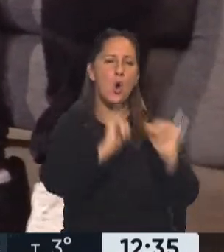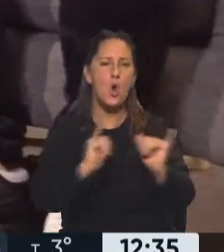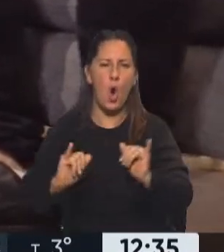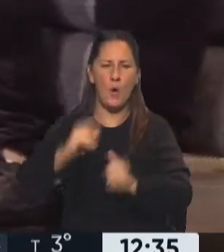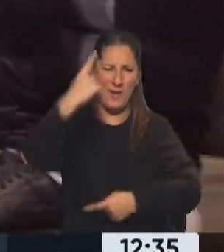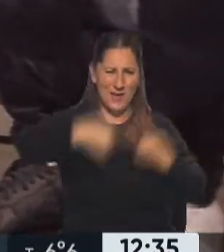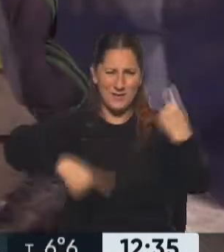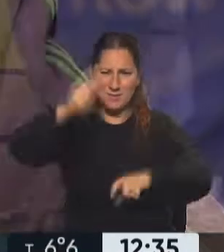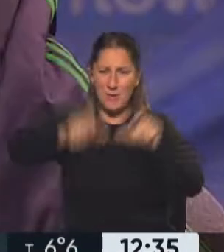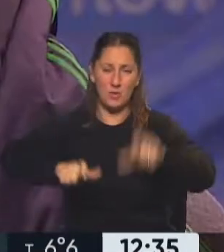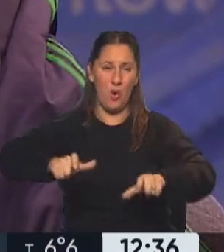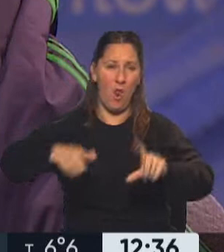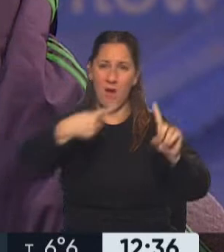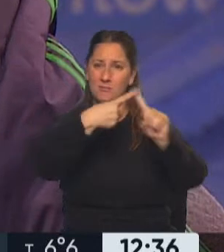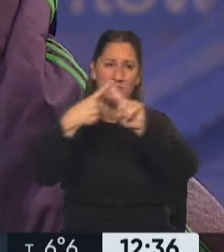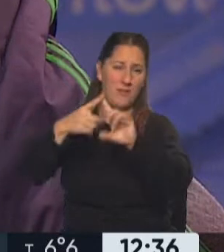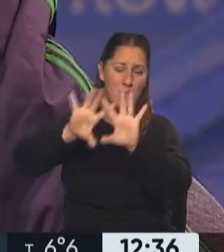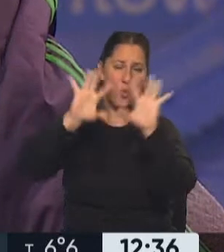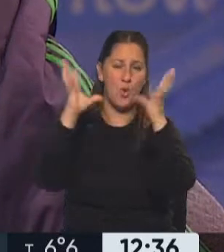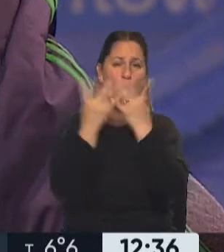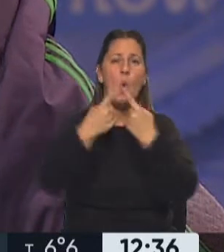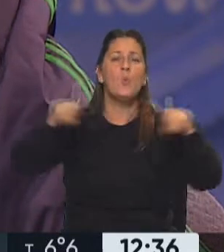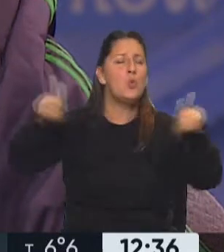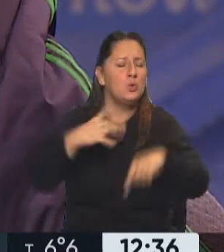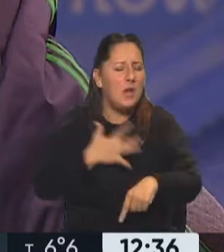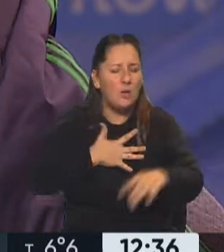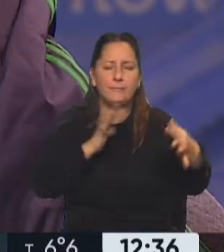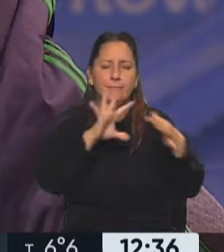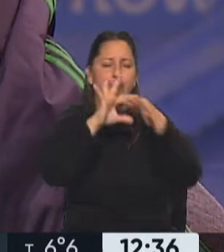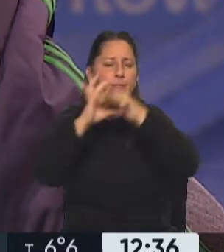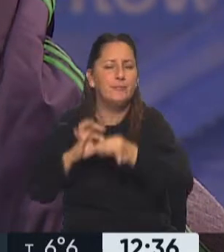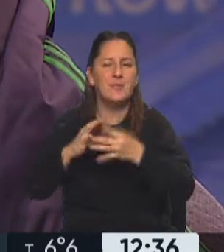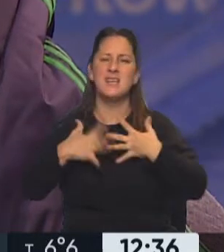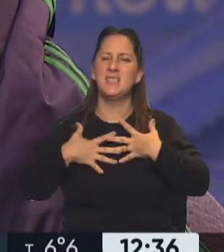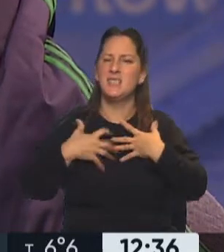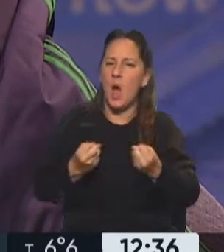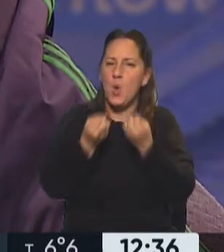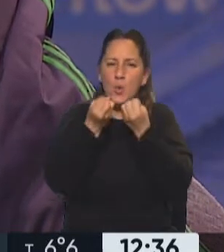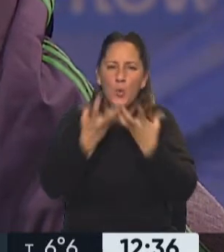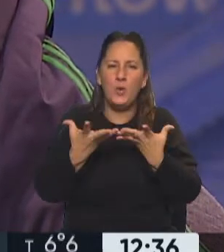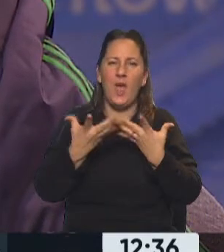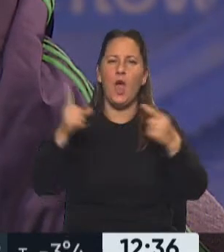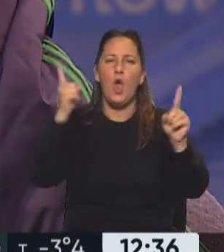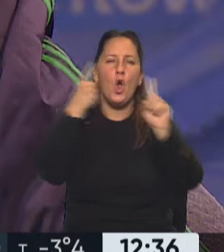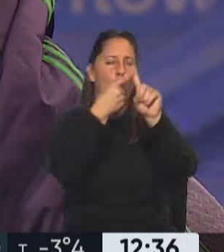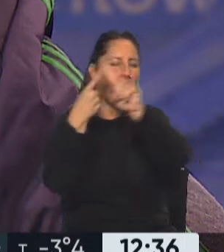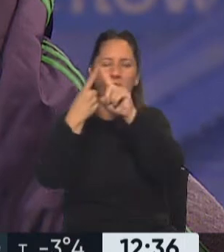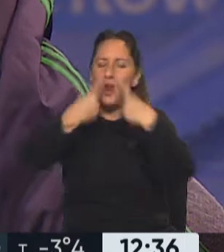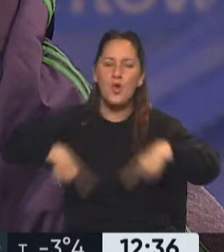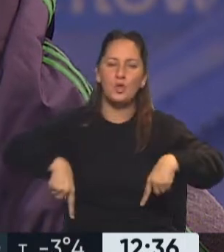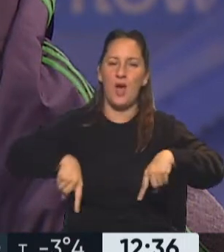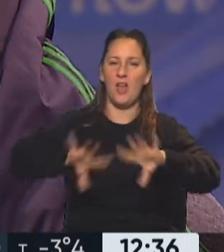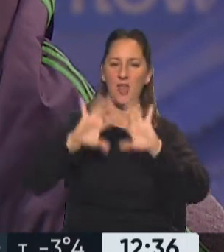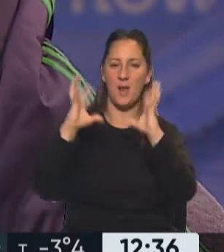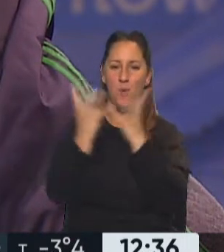tantos jóvenes a todo el mundo. Yo la música siempre la relacioné mucho a mi bienestar y a eso de desconectar con las cosas que me molestaban del mundo. De ir